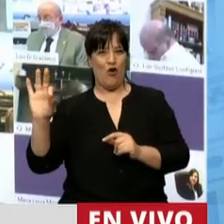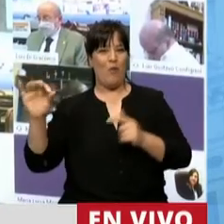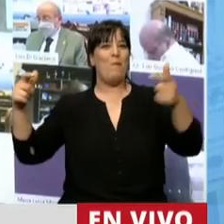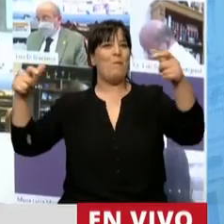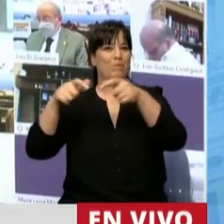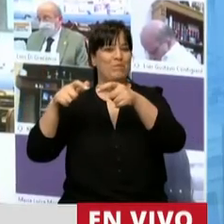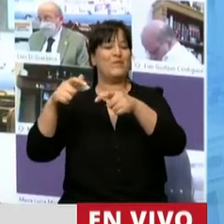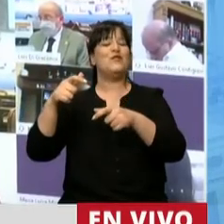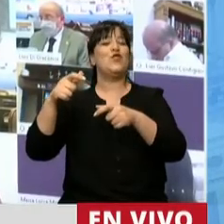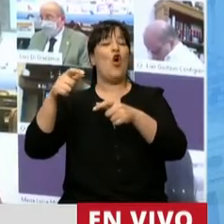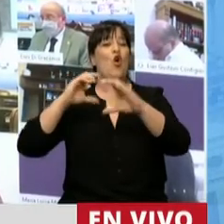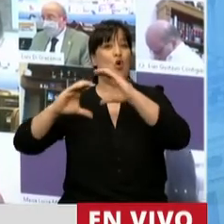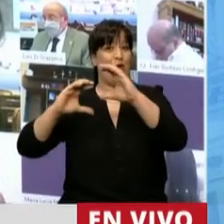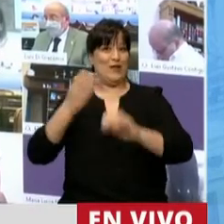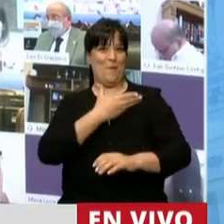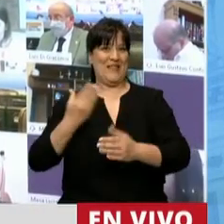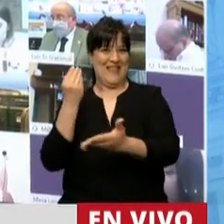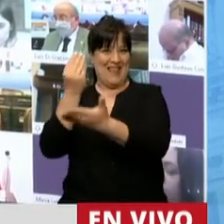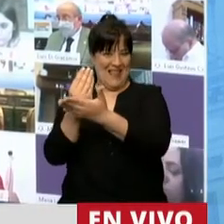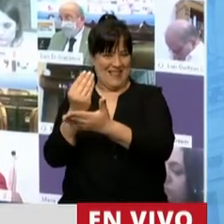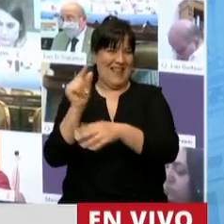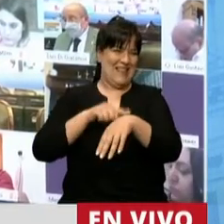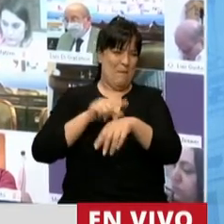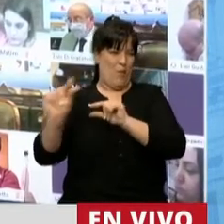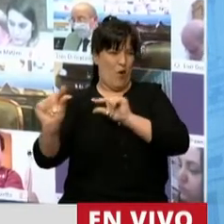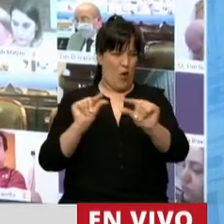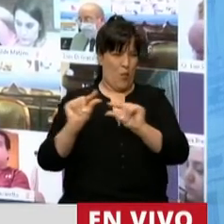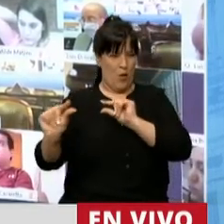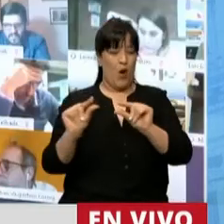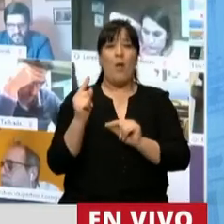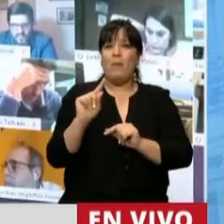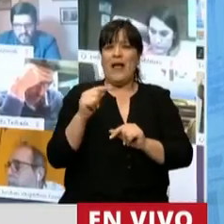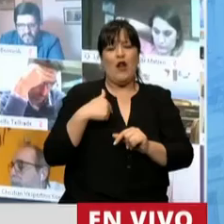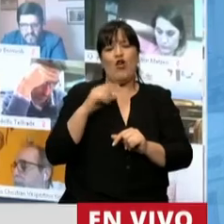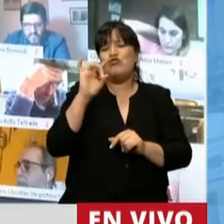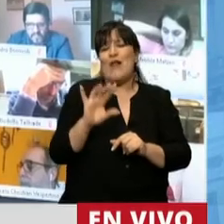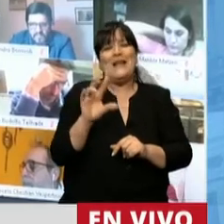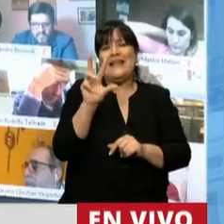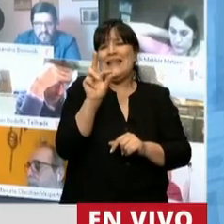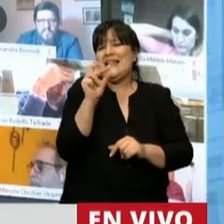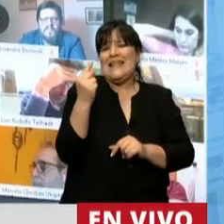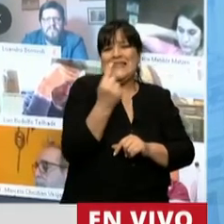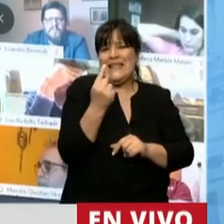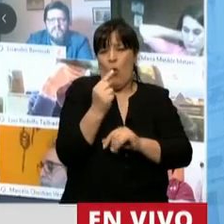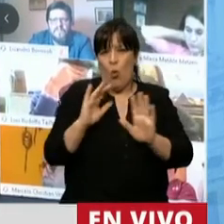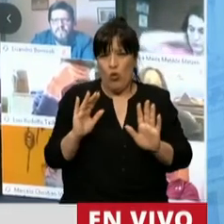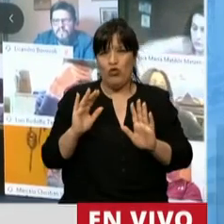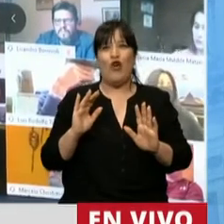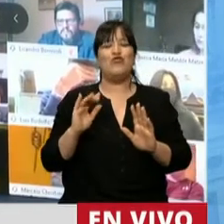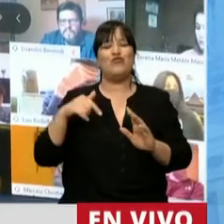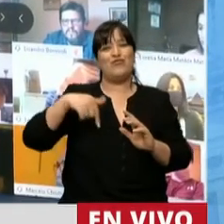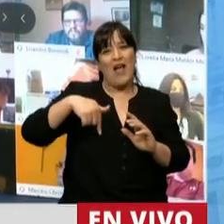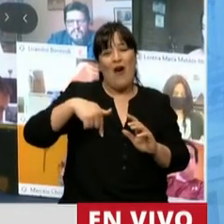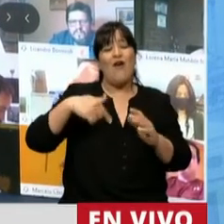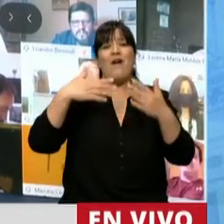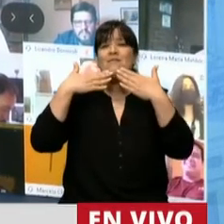Comisión de Comunicación. Solo permítame 30 segundos para, por este medio, quiero